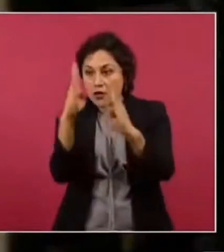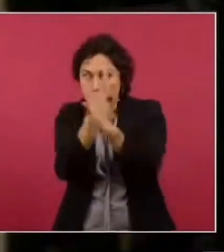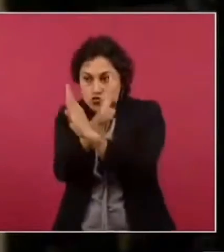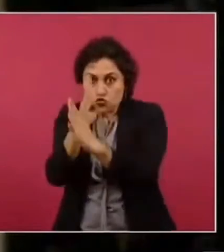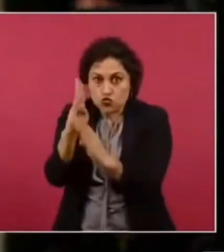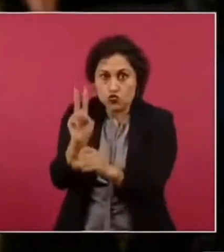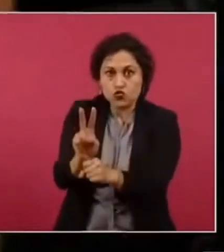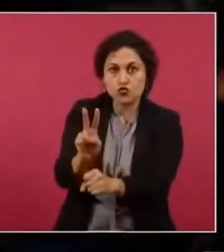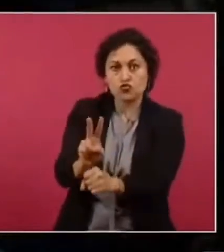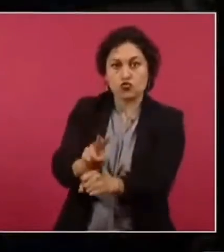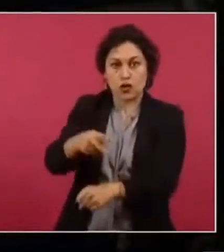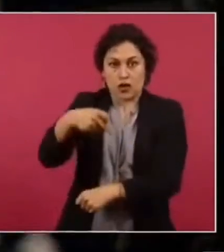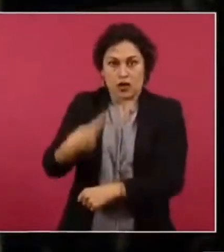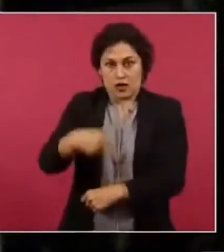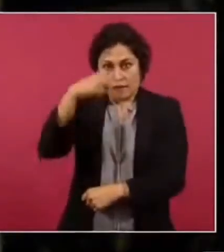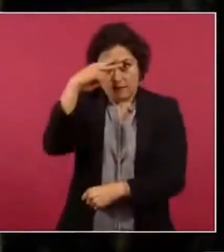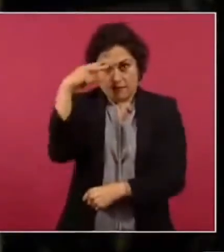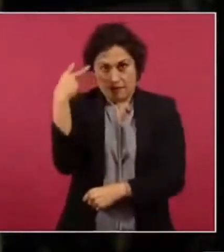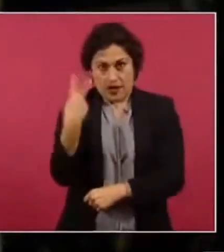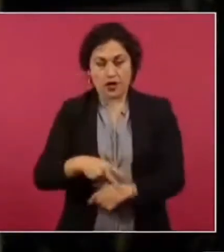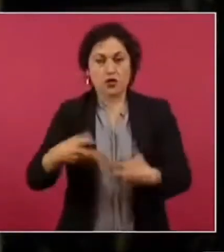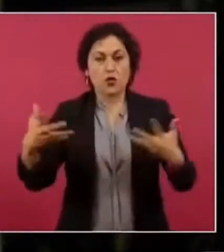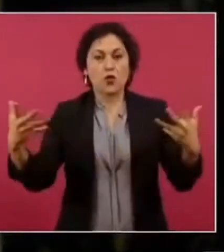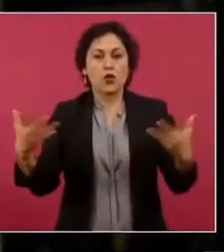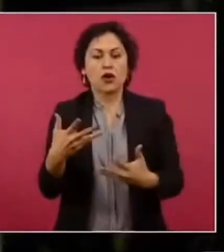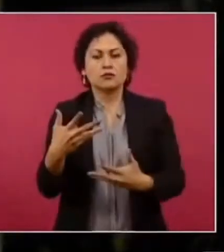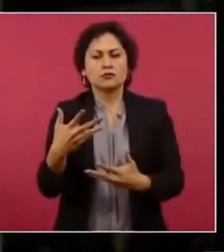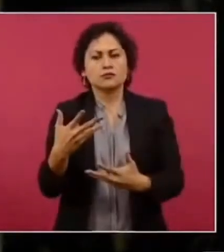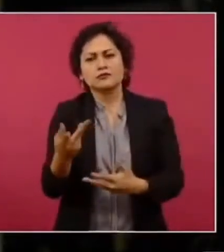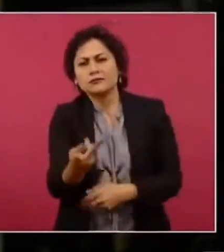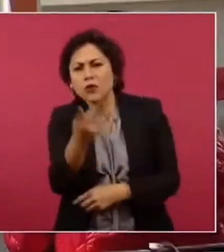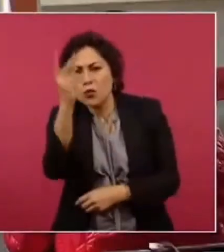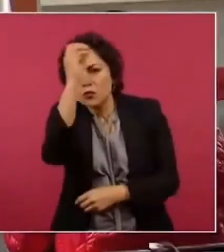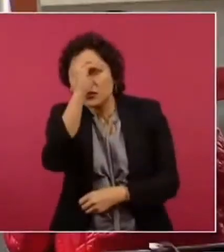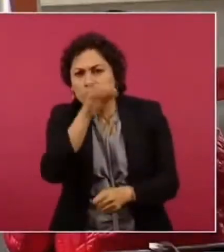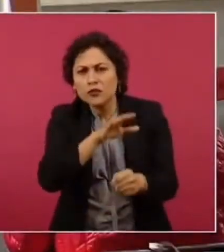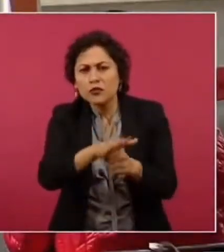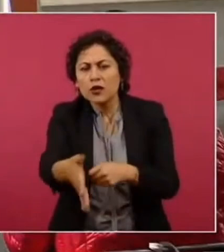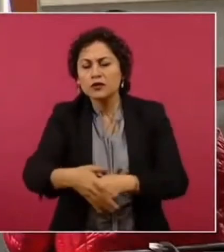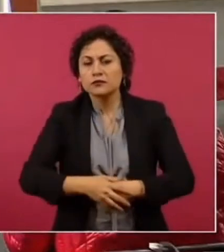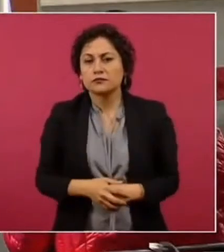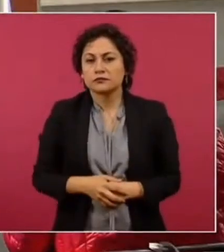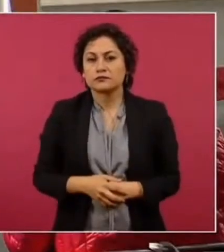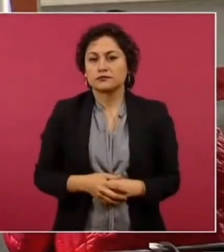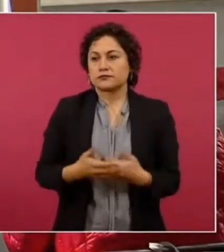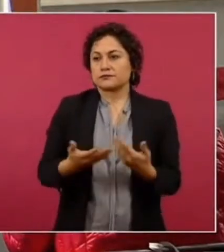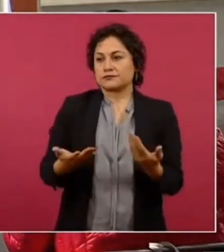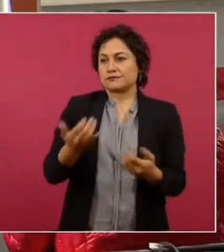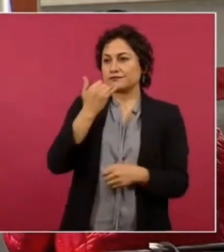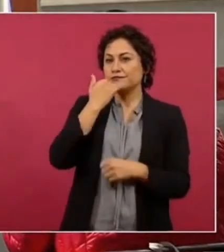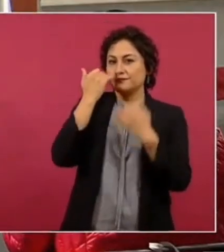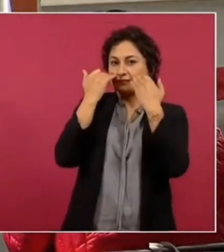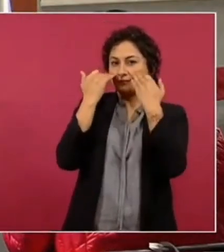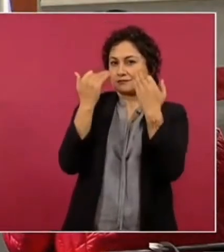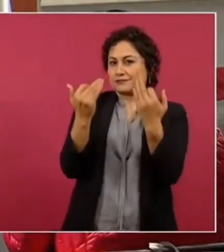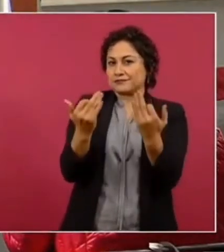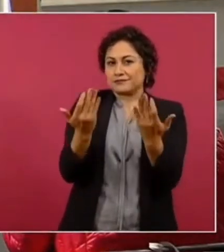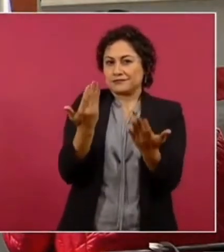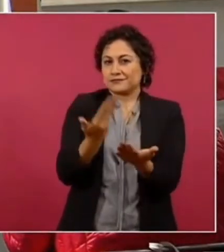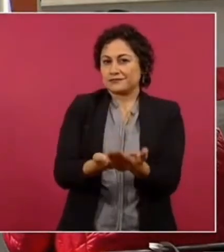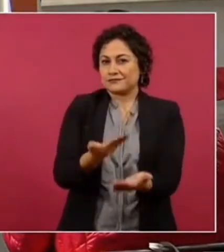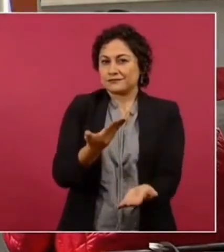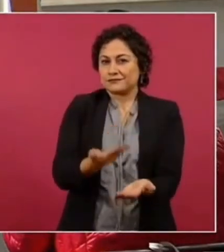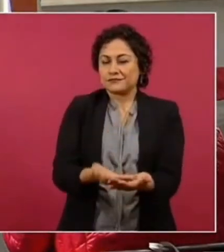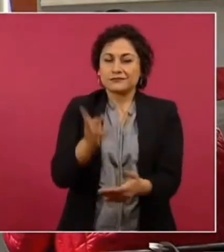cárteles mexicanos para distribuir todo este tema ¿cuál es su opinión sobre eso también? Pues que no hay pruebas y pensaban censurar los Estados